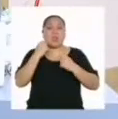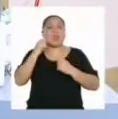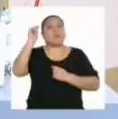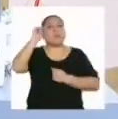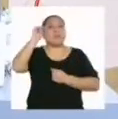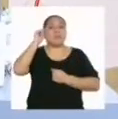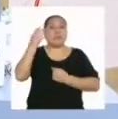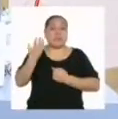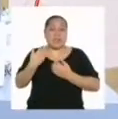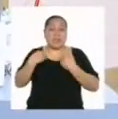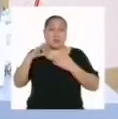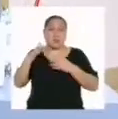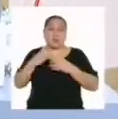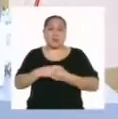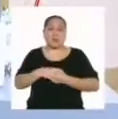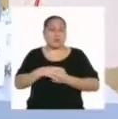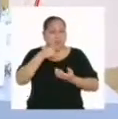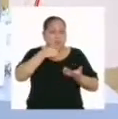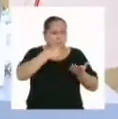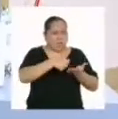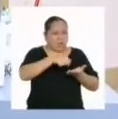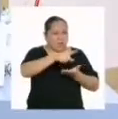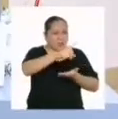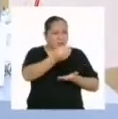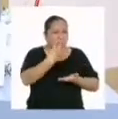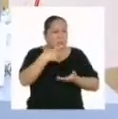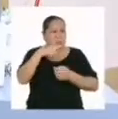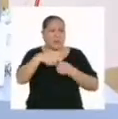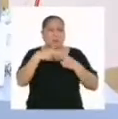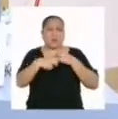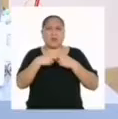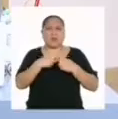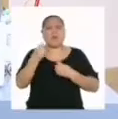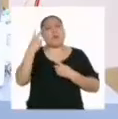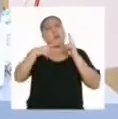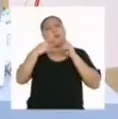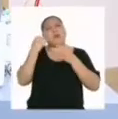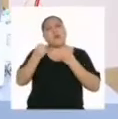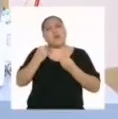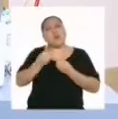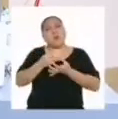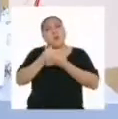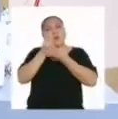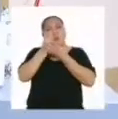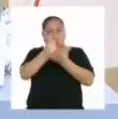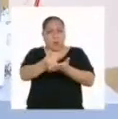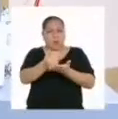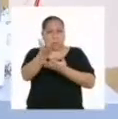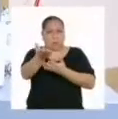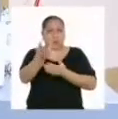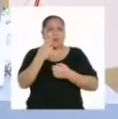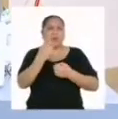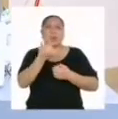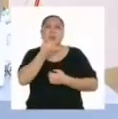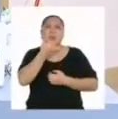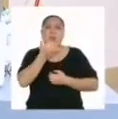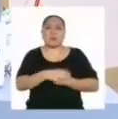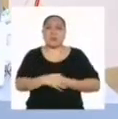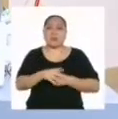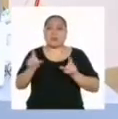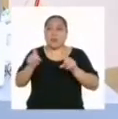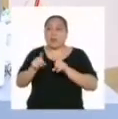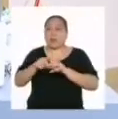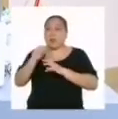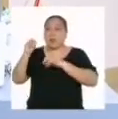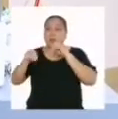pensar haber leído tu carta y que menciones este problema. Veamos de qué manera encontramos una respuesta a lo que está sucediendo. Así